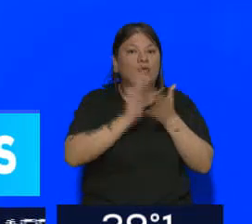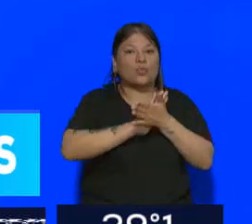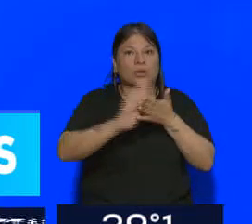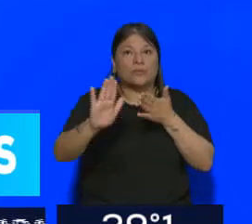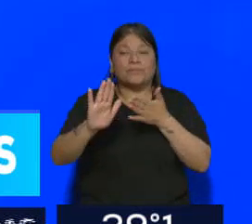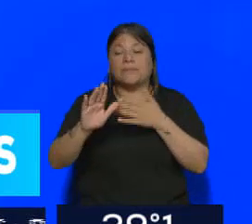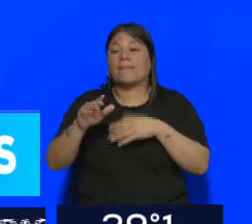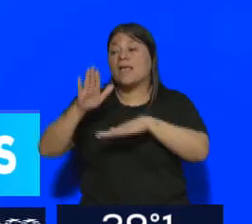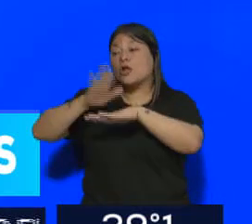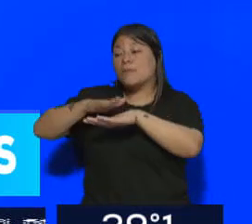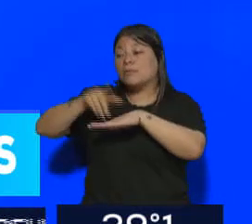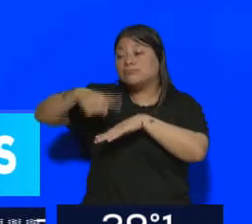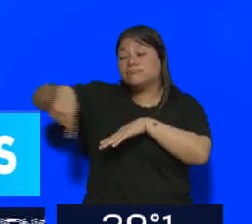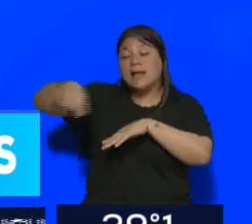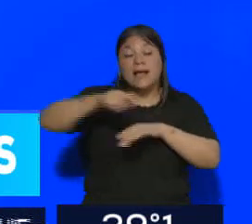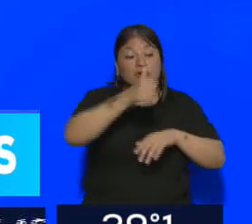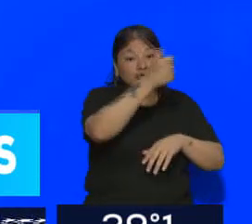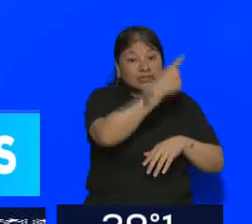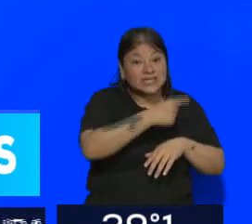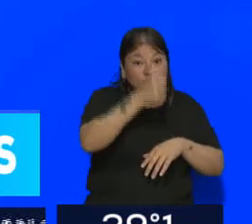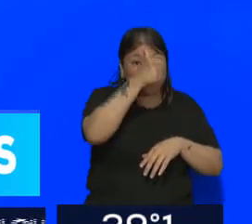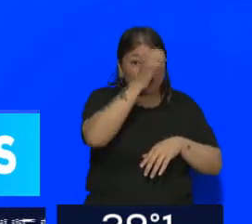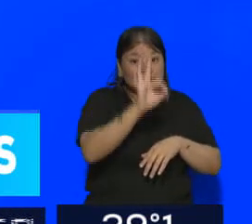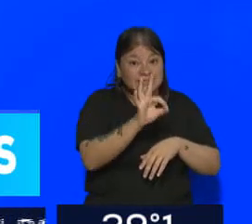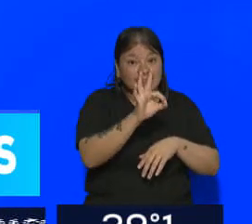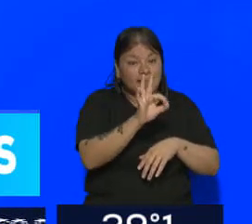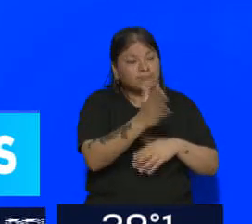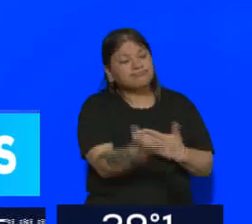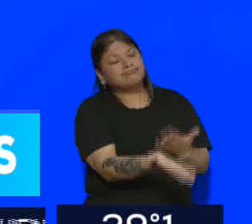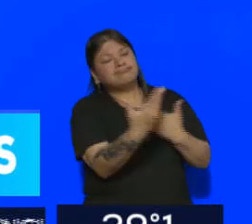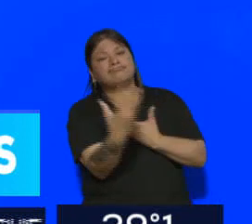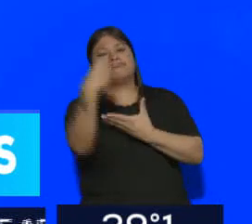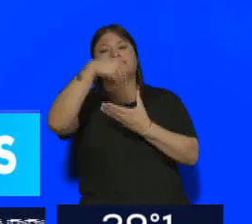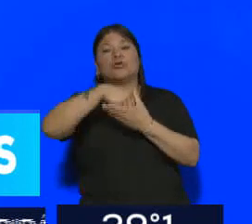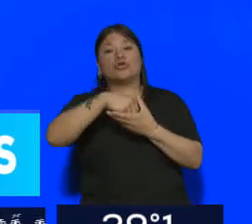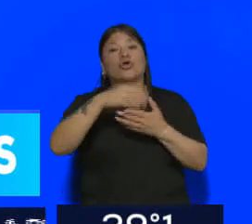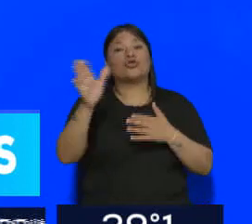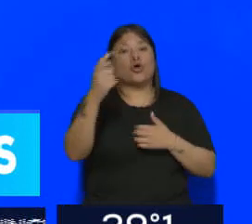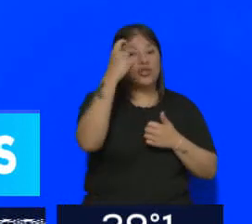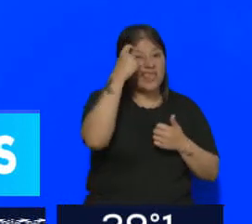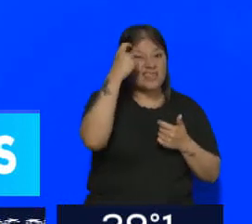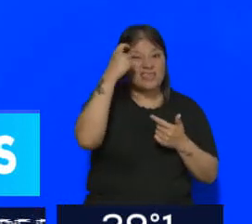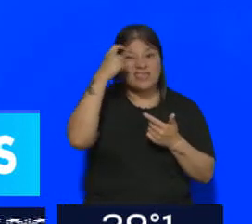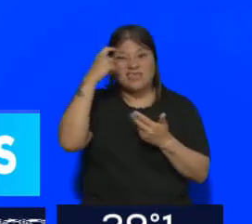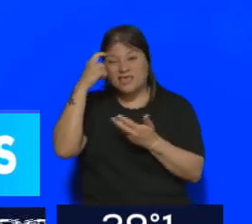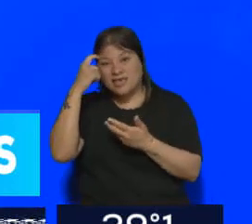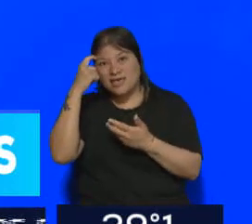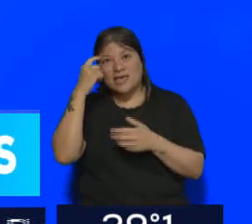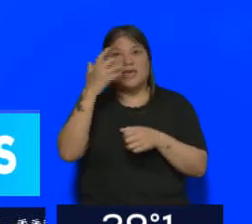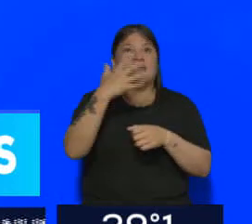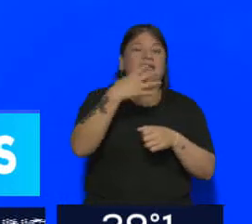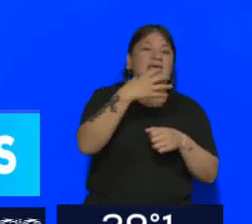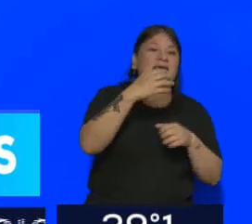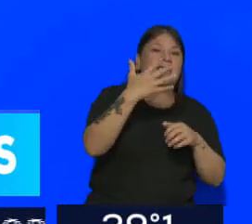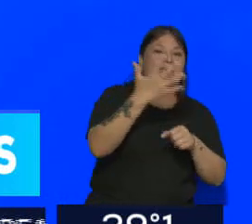el compromiso es incluir a todos los chicos que están en igualdad de condiciones o sea, con promedio 10, en quinto y sexto grado dicen que ellos